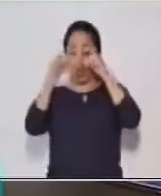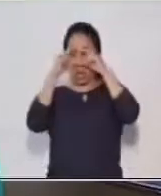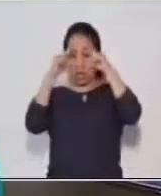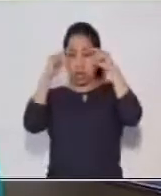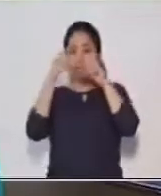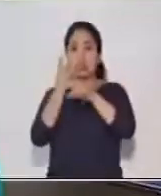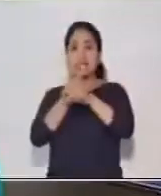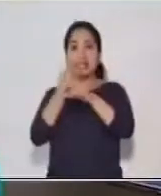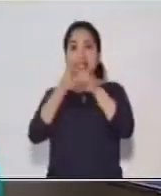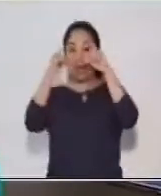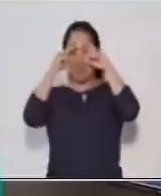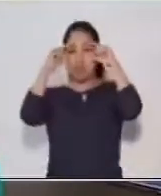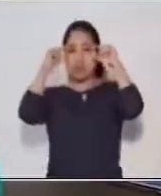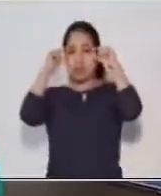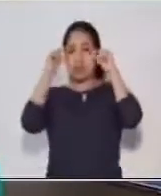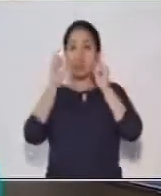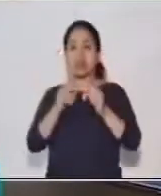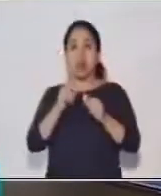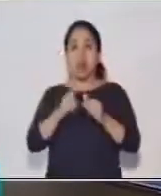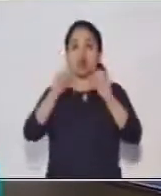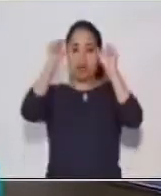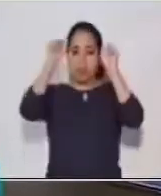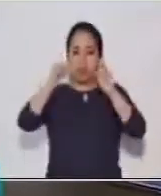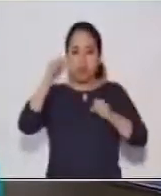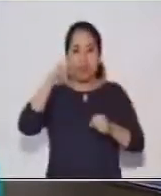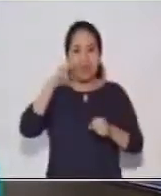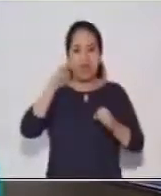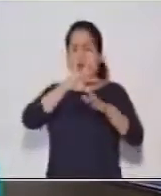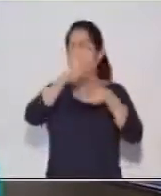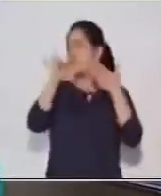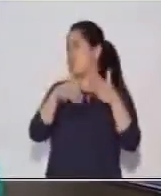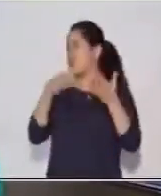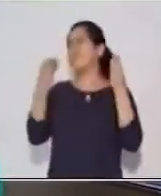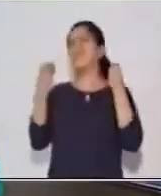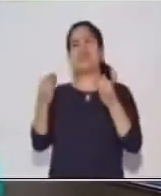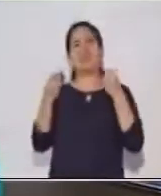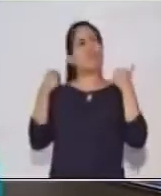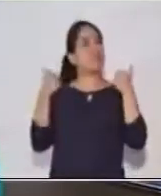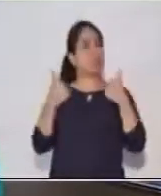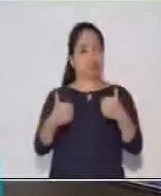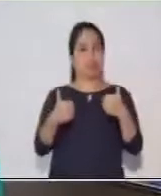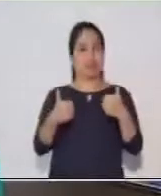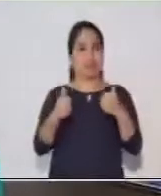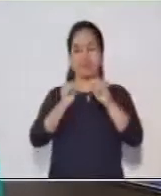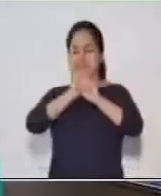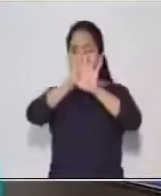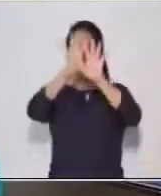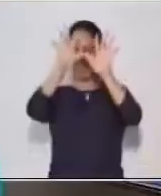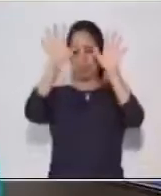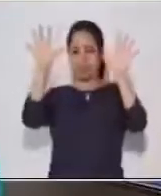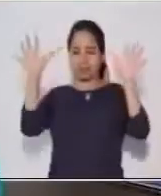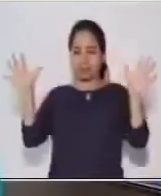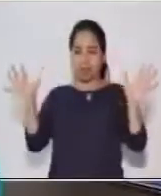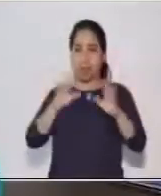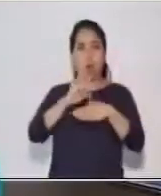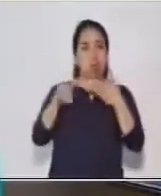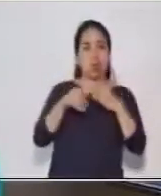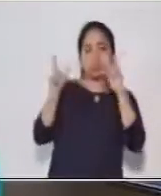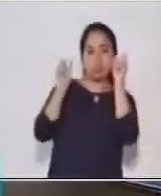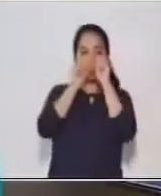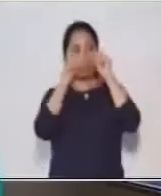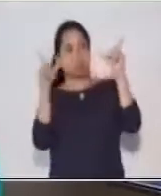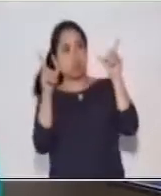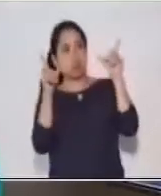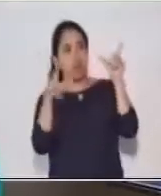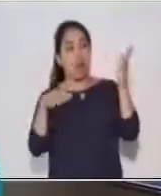lentes, con los que podía ver todo muy claro. Todos se admiraron de ver